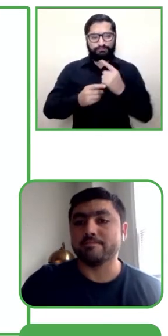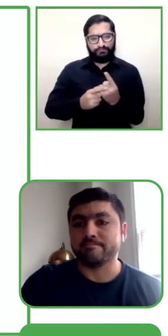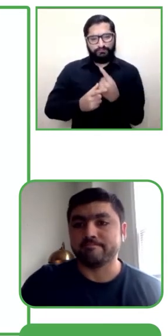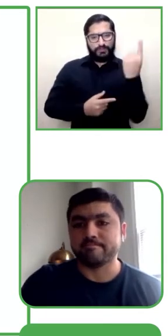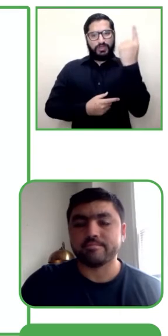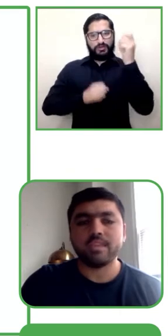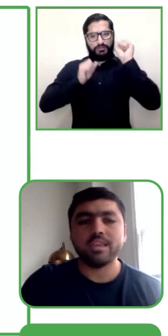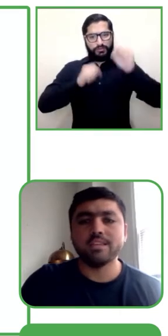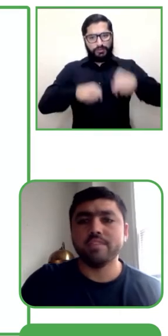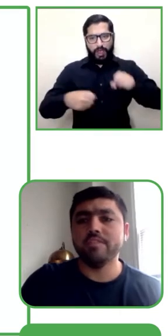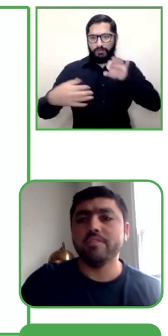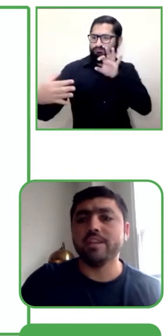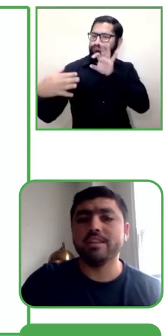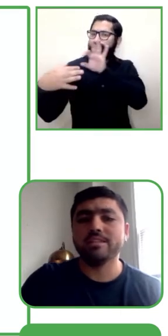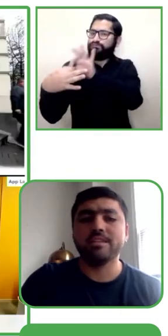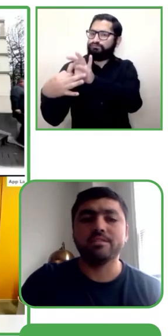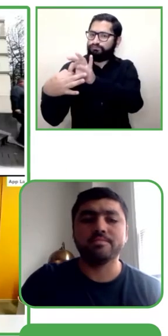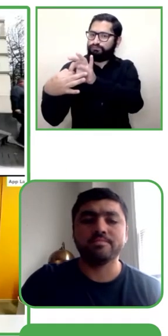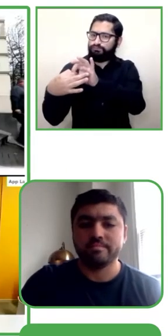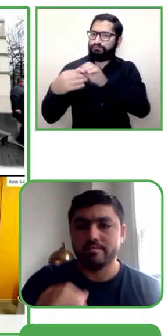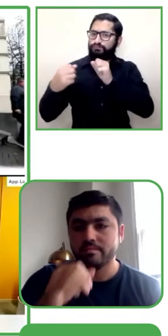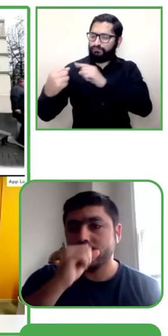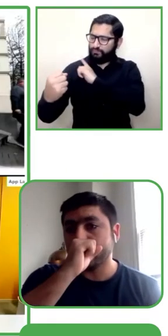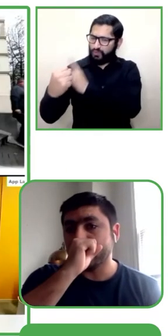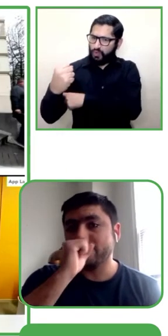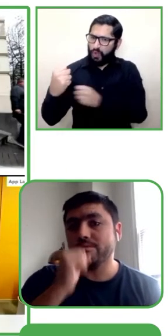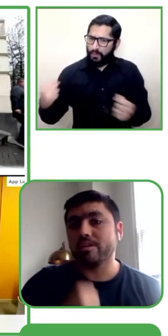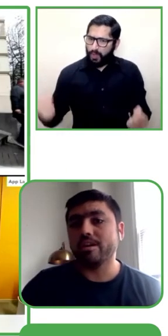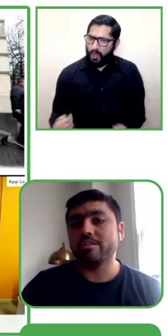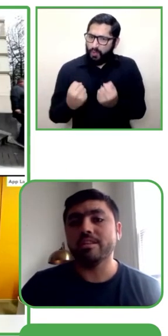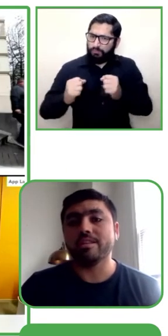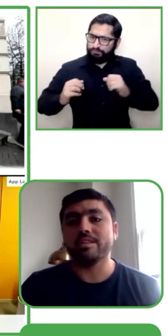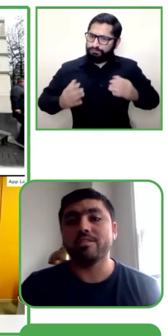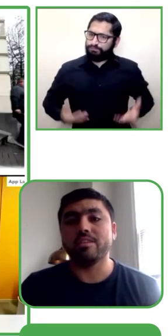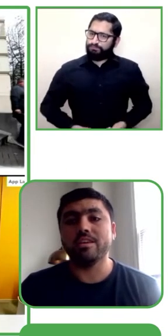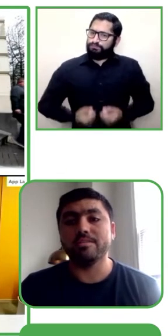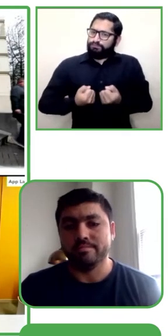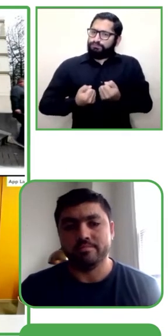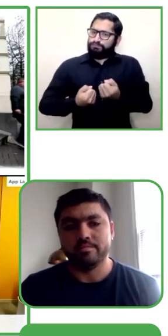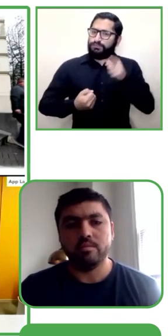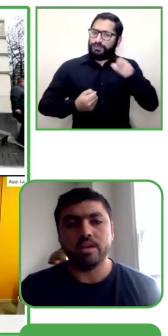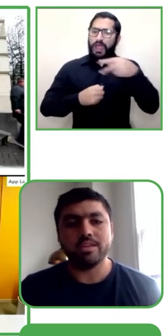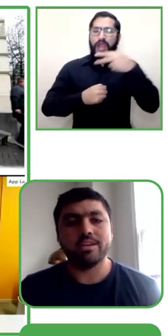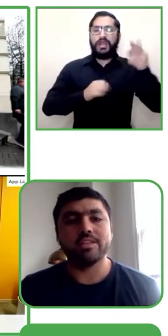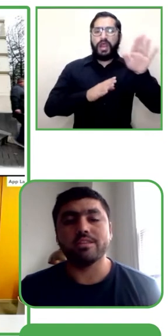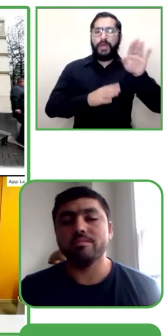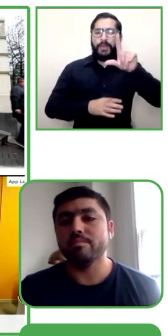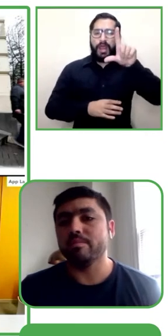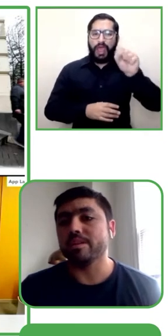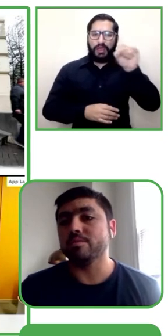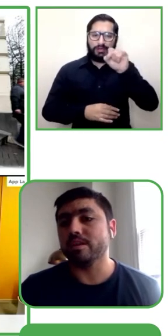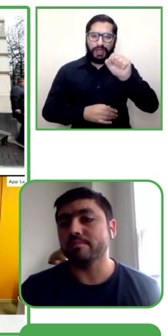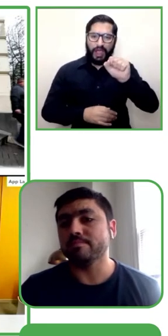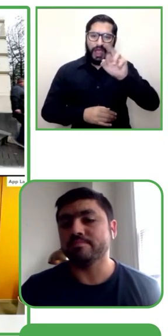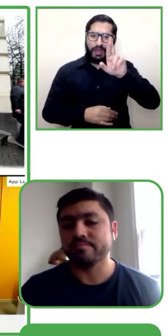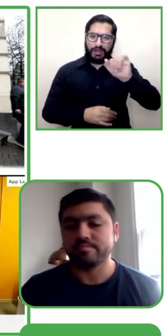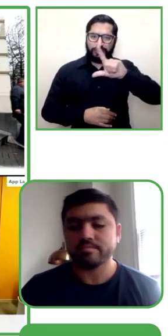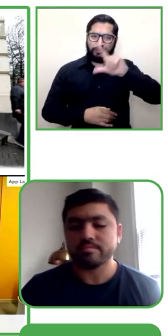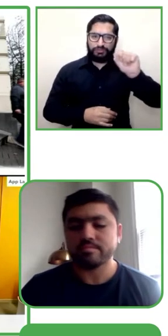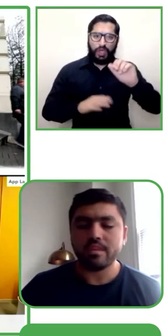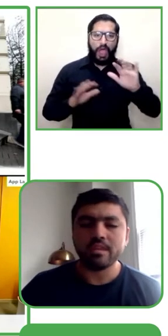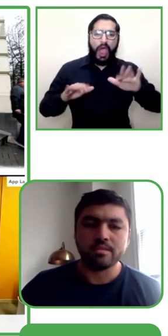de las personas. Ese es el fin final de Lazarillo. Y para eso hemos creado distintas tecnologías, una de esas orientaciones por la ciudad.